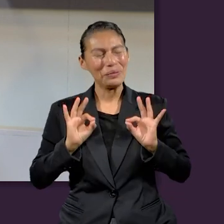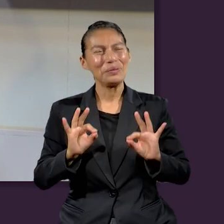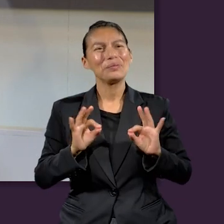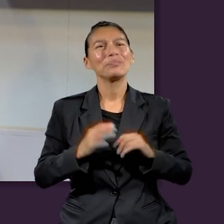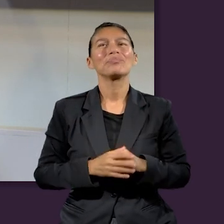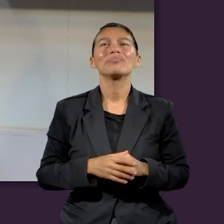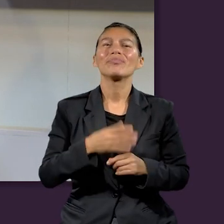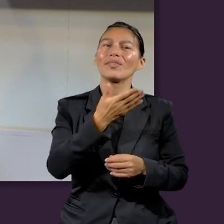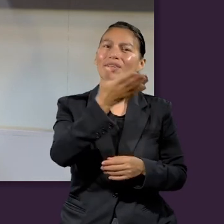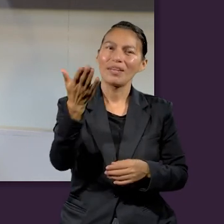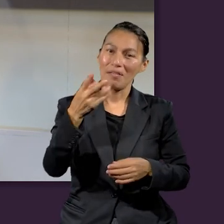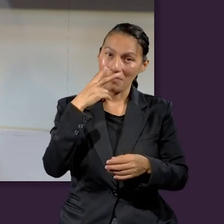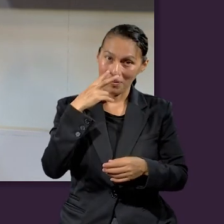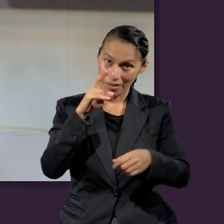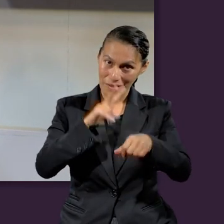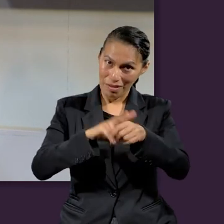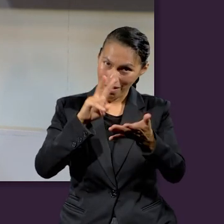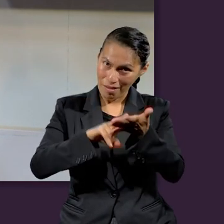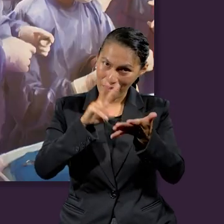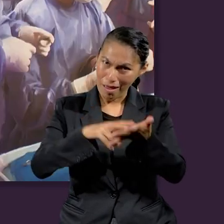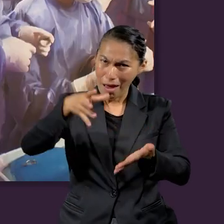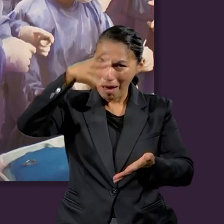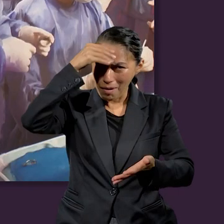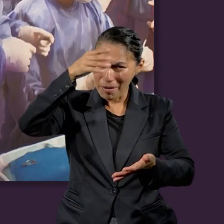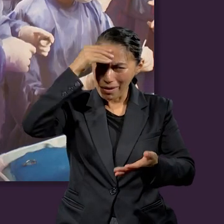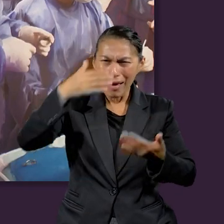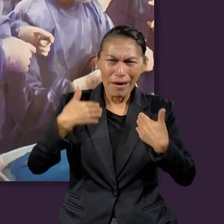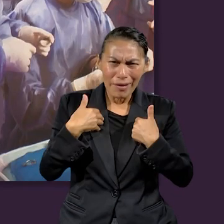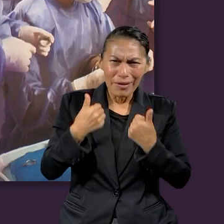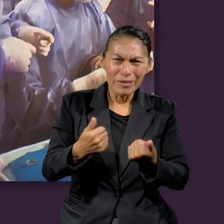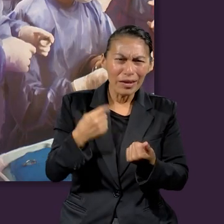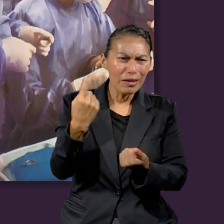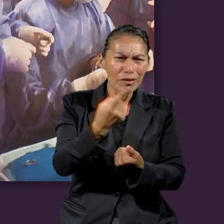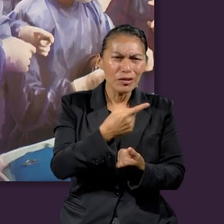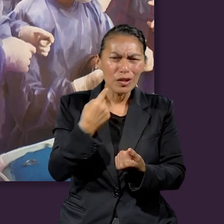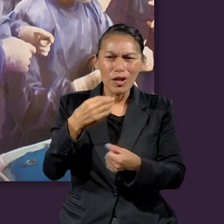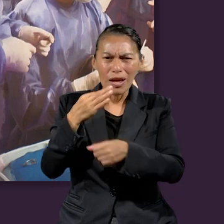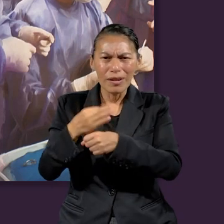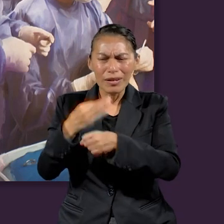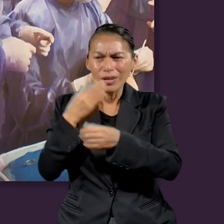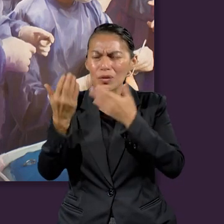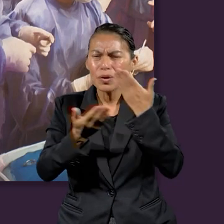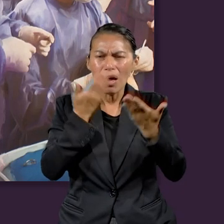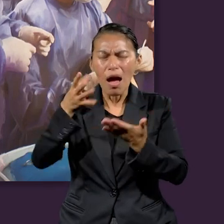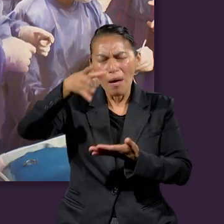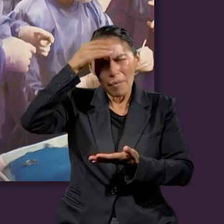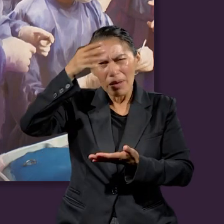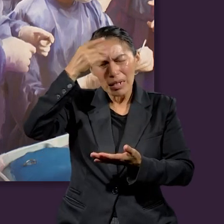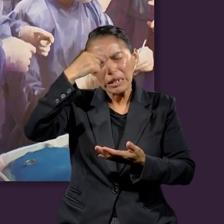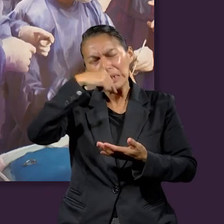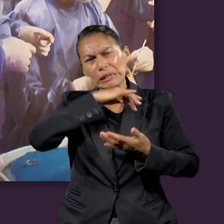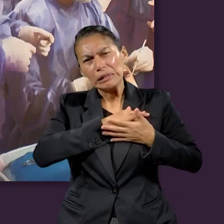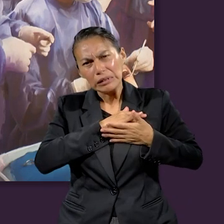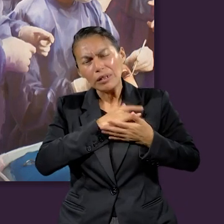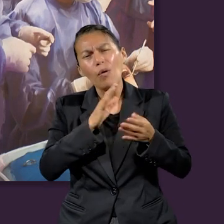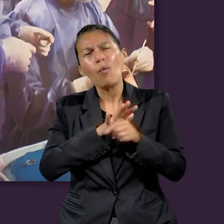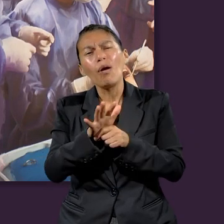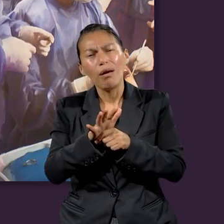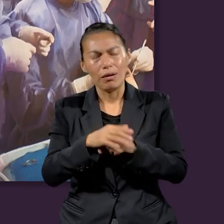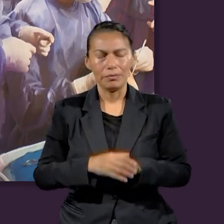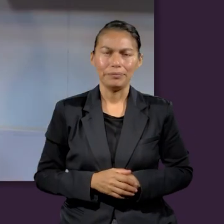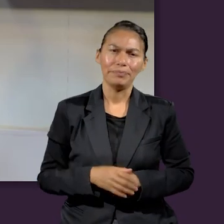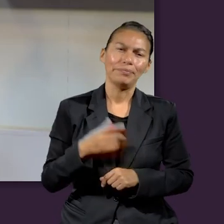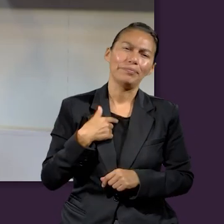viendo pueden valorar. Y seguramente ustedes también pueden hacer una reflexión, qué cosas podríamos recuperar de esto que hemos estudiado. A mí me gustaría